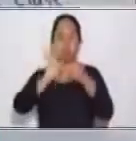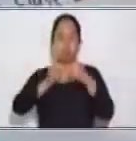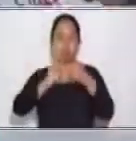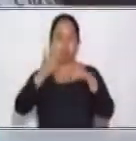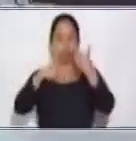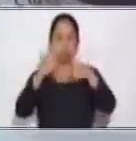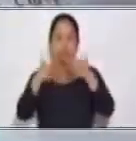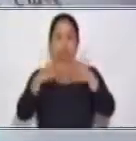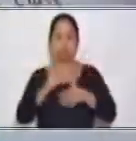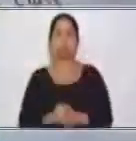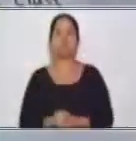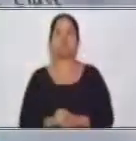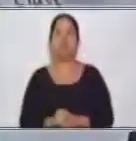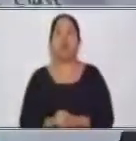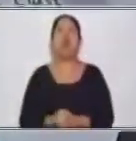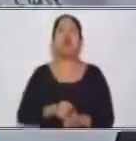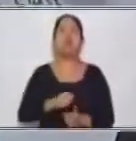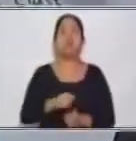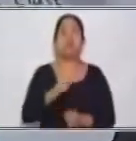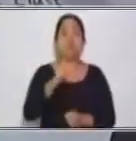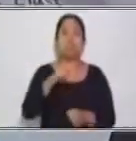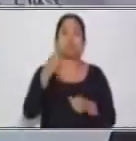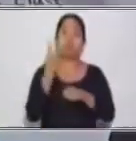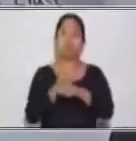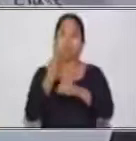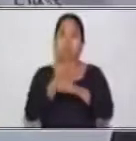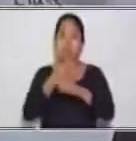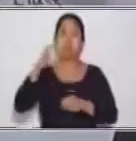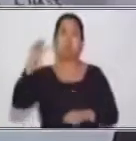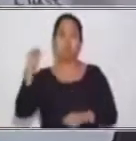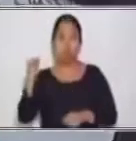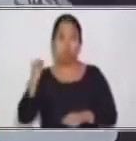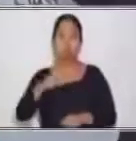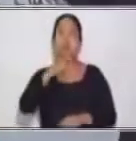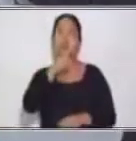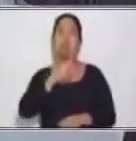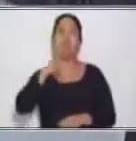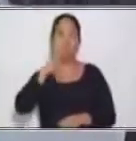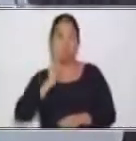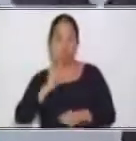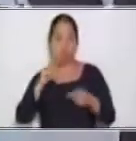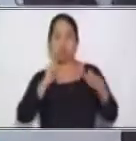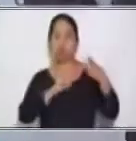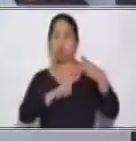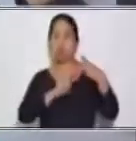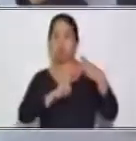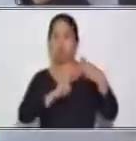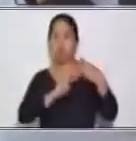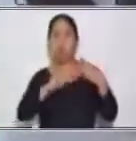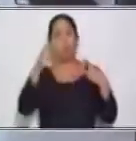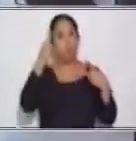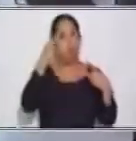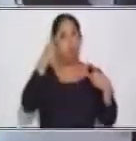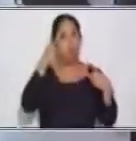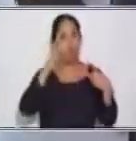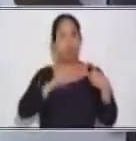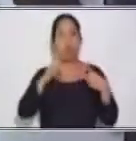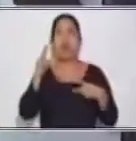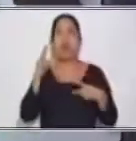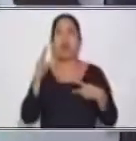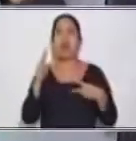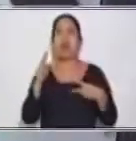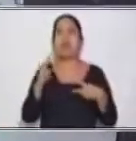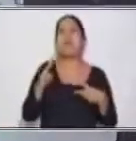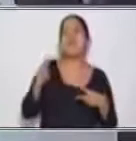señas. Estamos aplicando claramente sujeto. Estamos realizando claramente el verbo. Recuerde que el verbo no es realizar, comer,